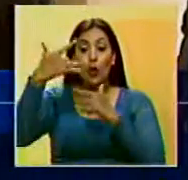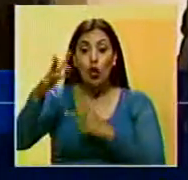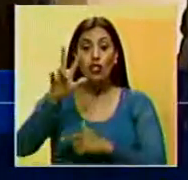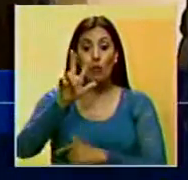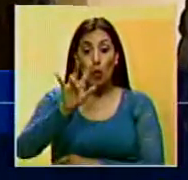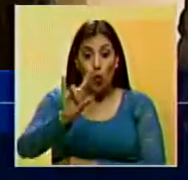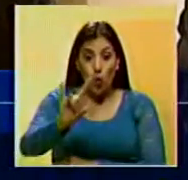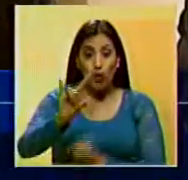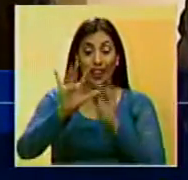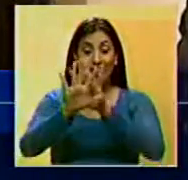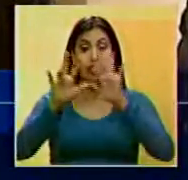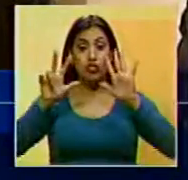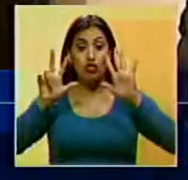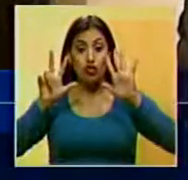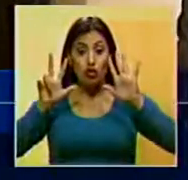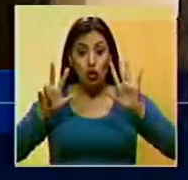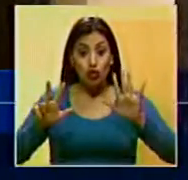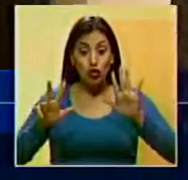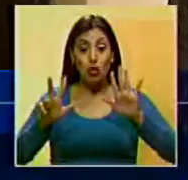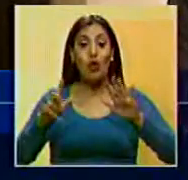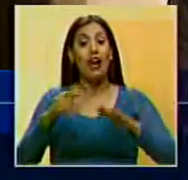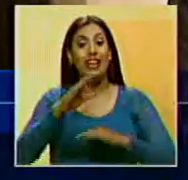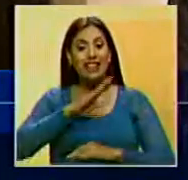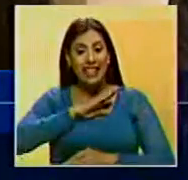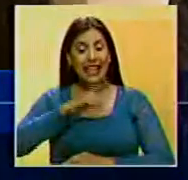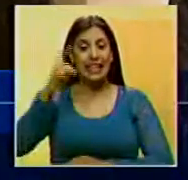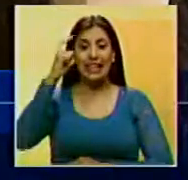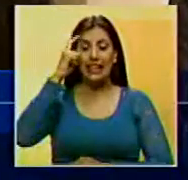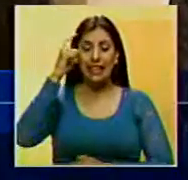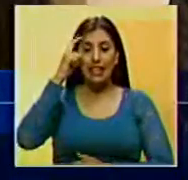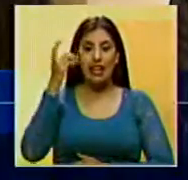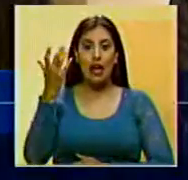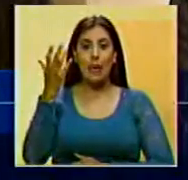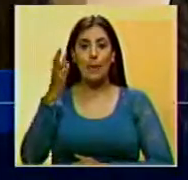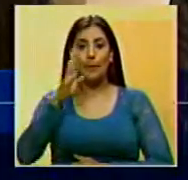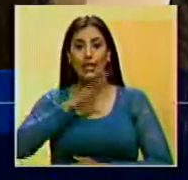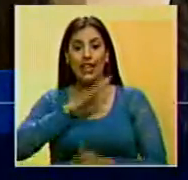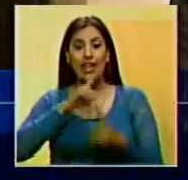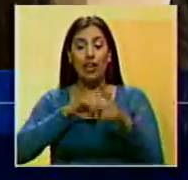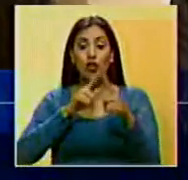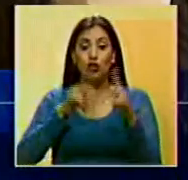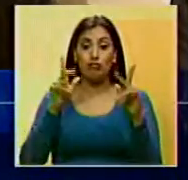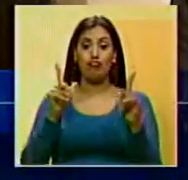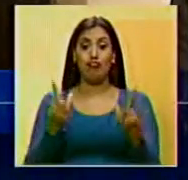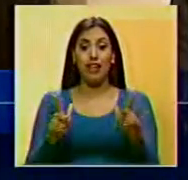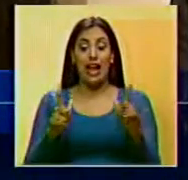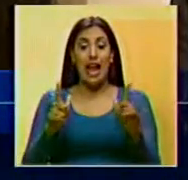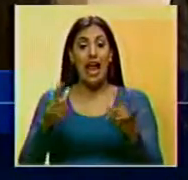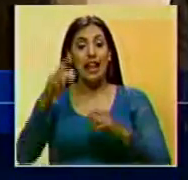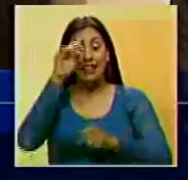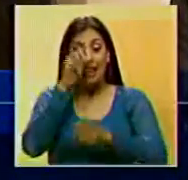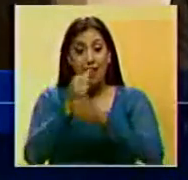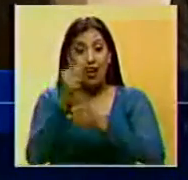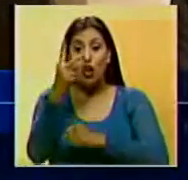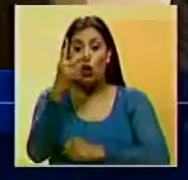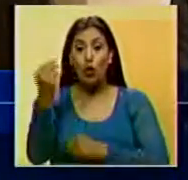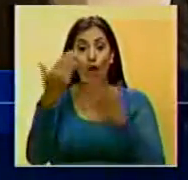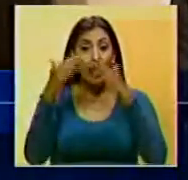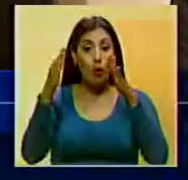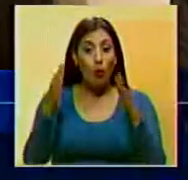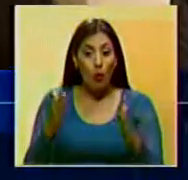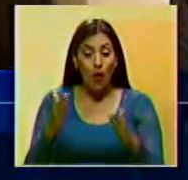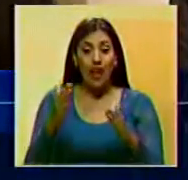18 sea un día en donde tengamos entonces un receso de actividades en las instituciones